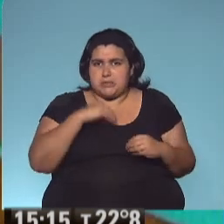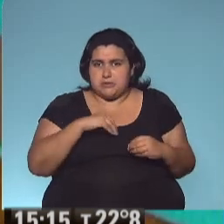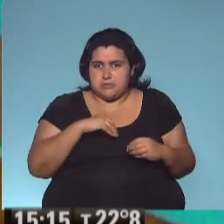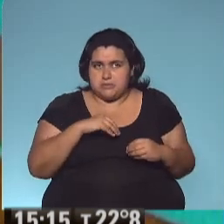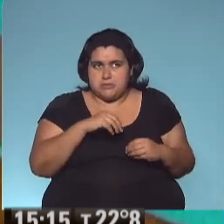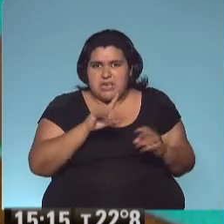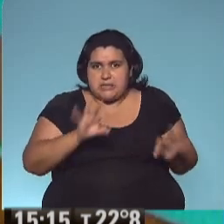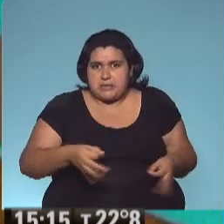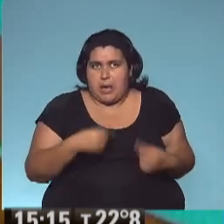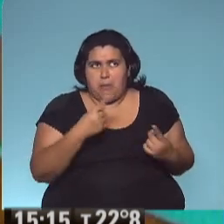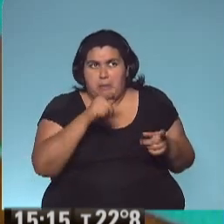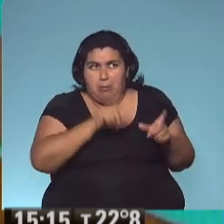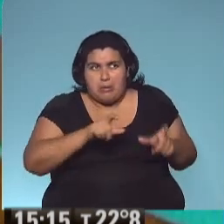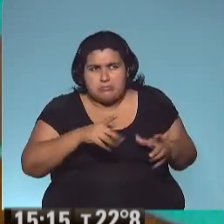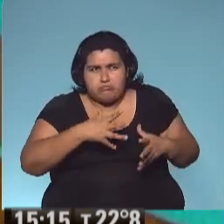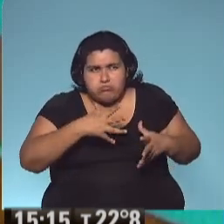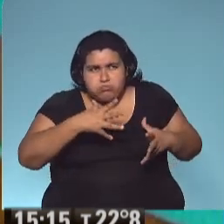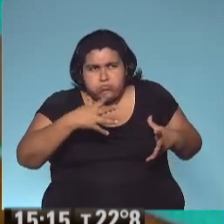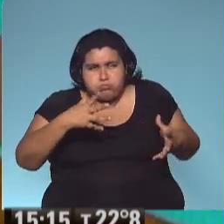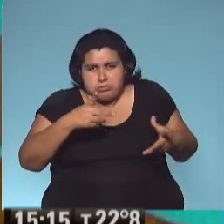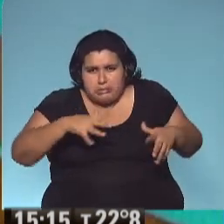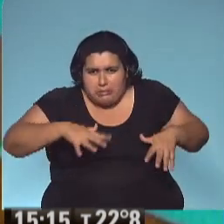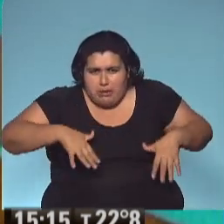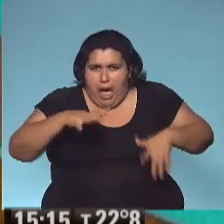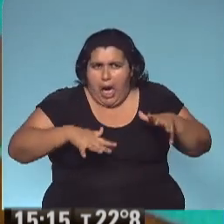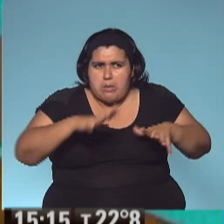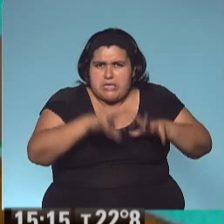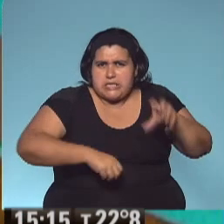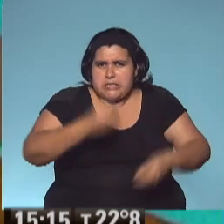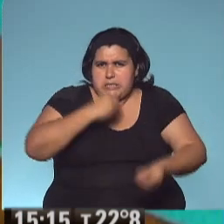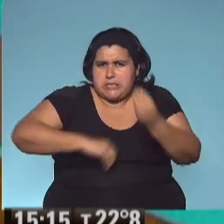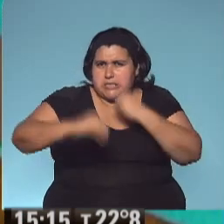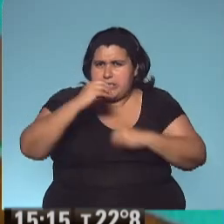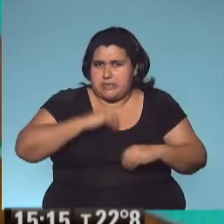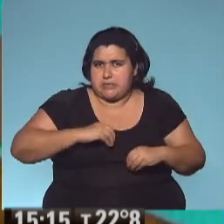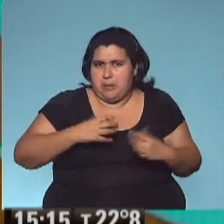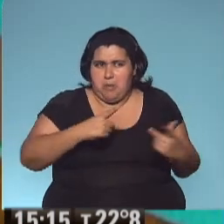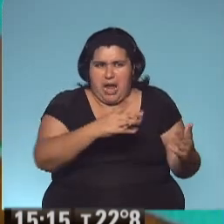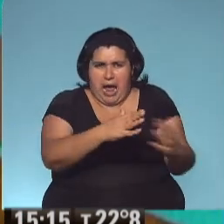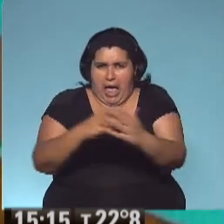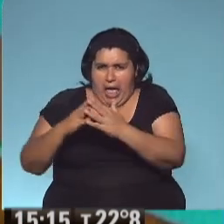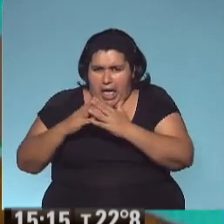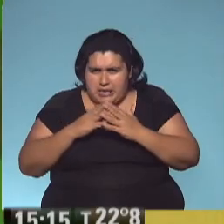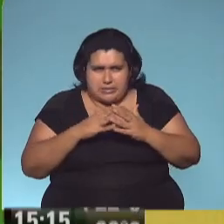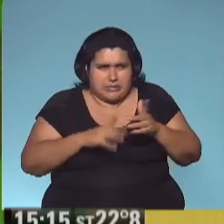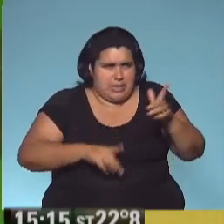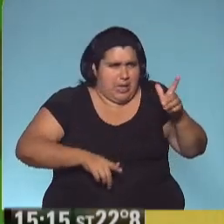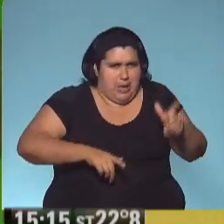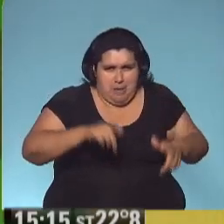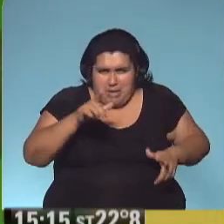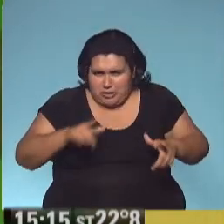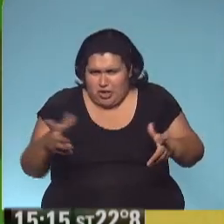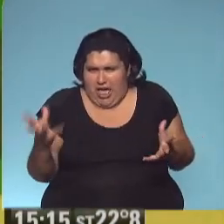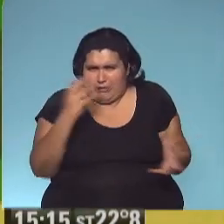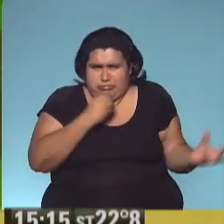ogrontes, cuando se enojan, se comen pueblos enteros. Con sus casas, sus personas, sus